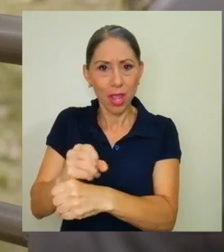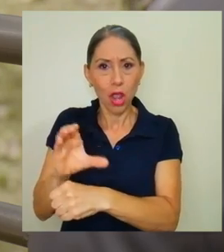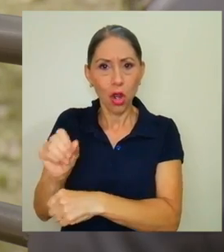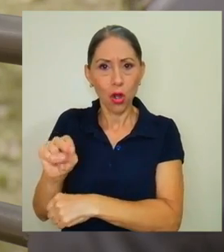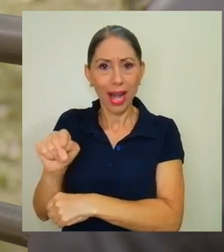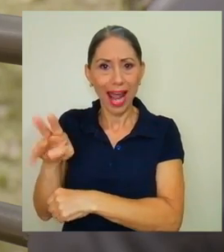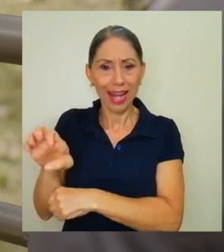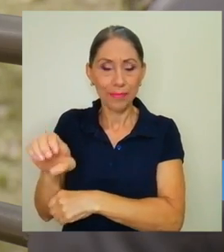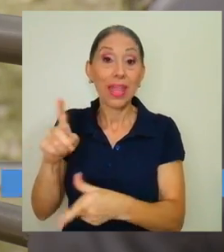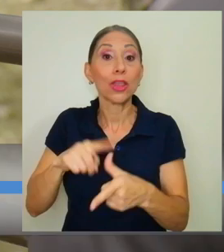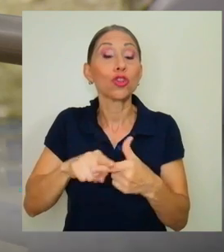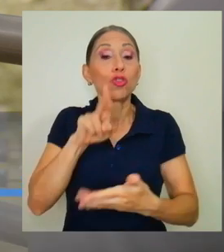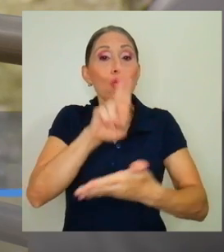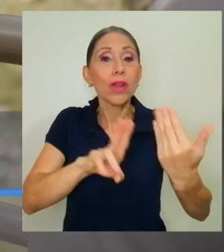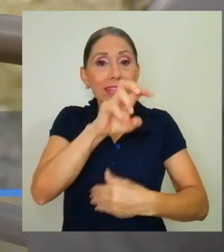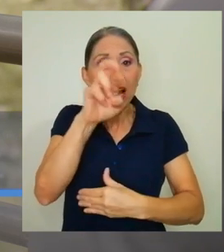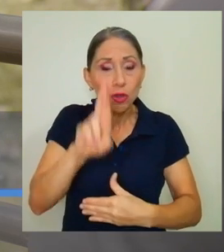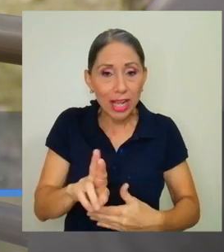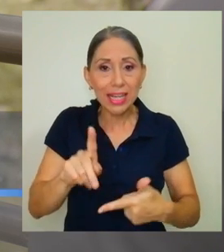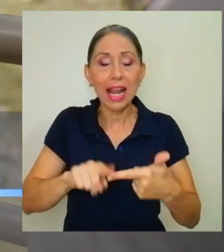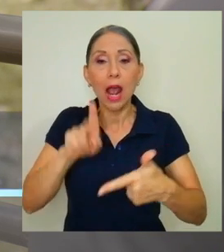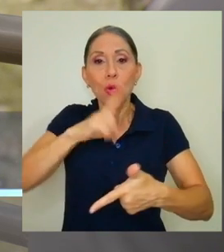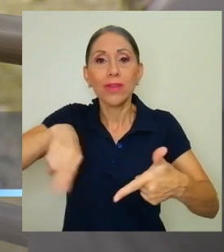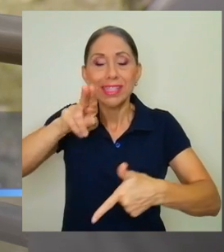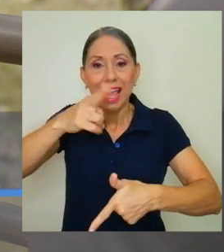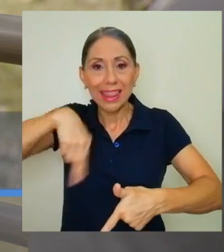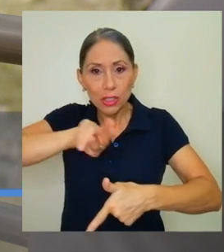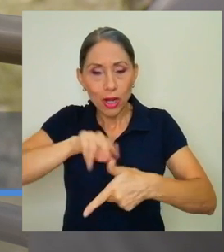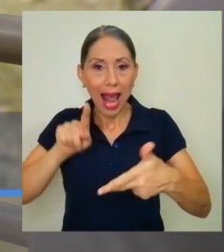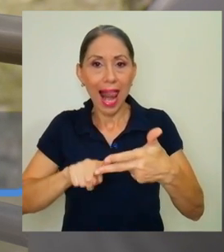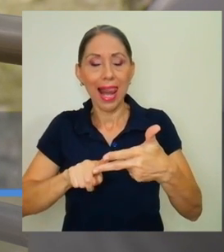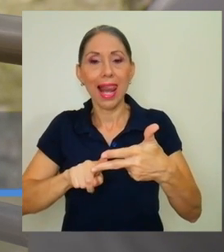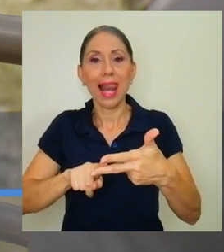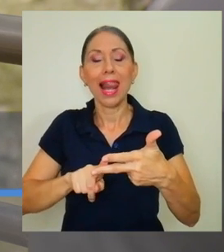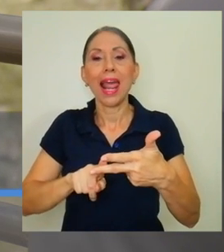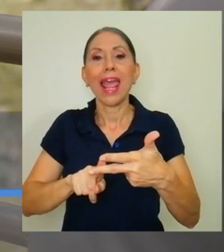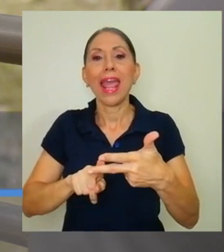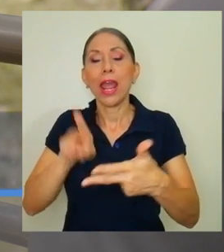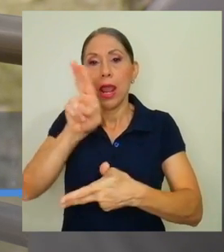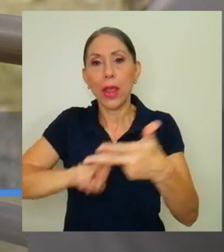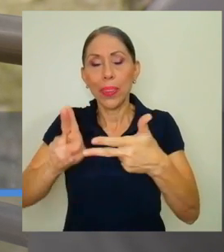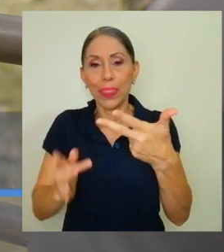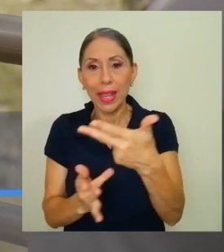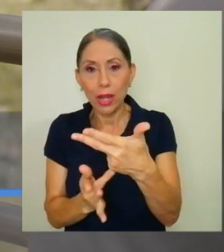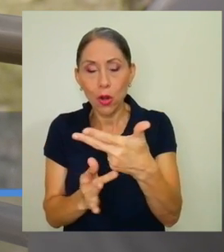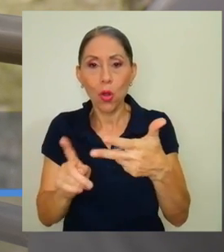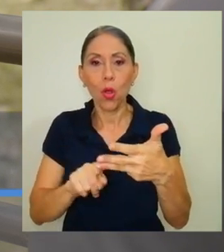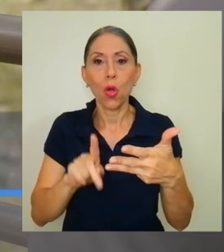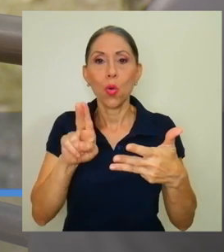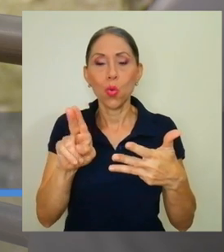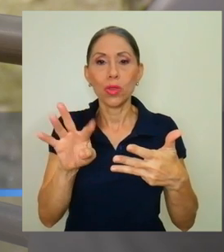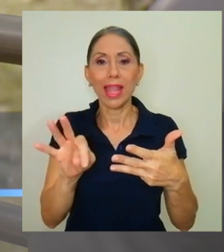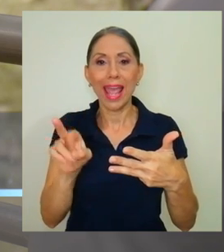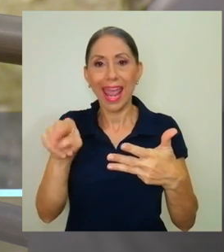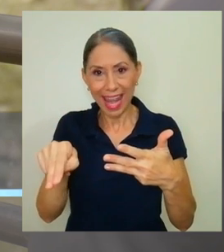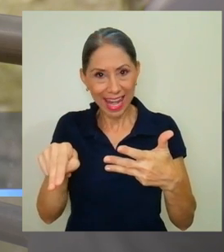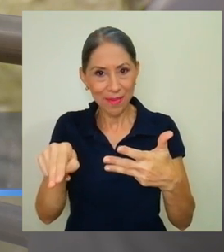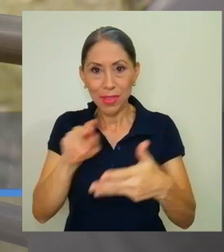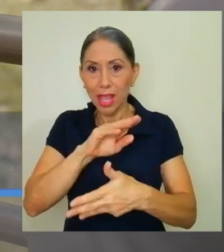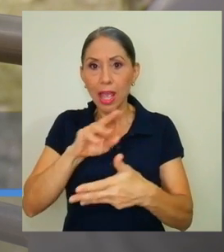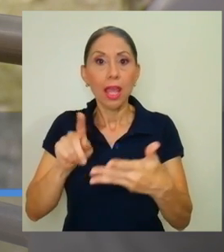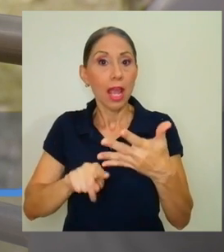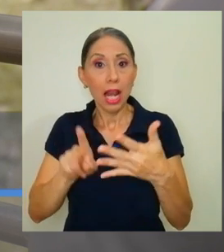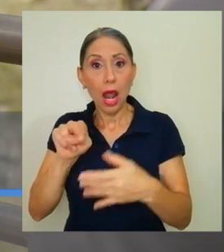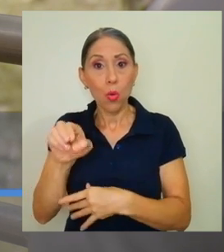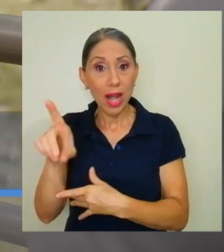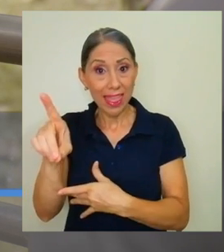Así que la Universidad de Costa Rica, la Universidad Nacional, el Tecnológico, la UTN, todas tenemos,